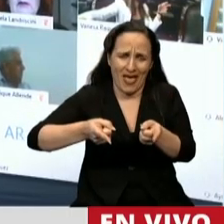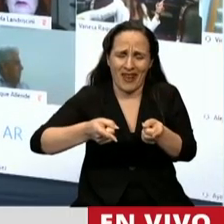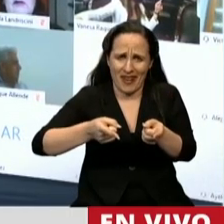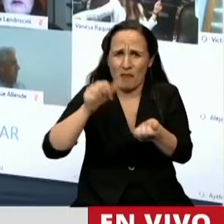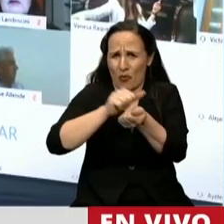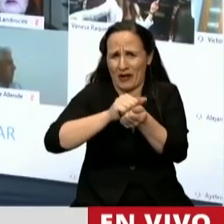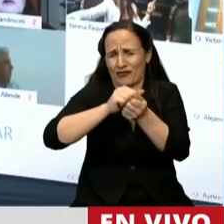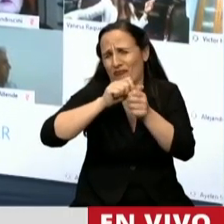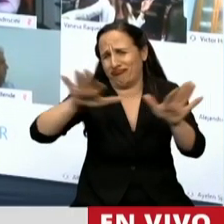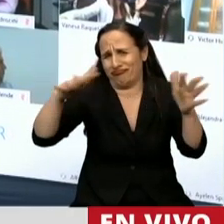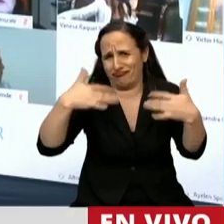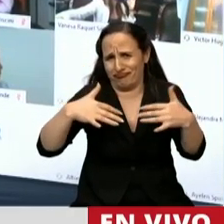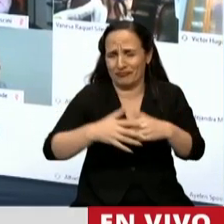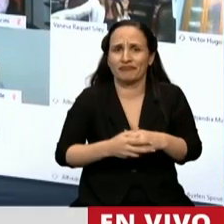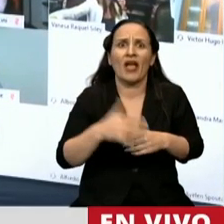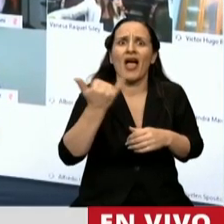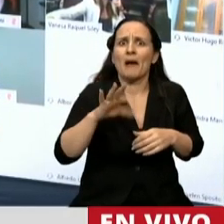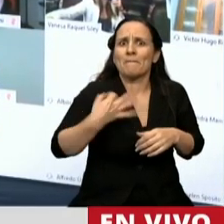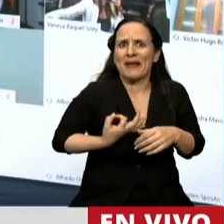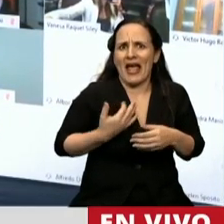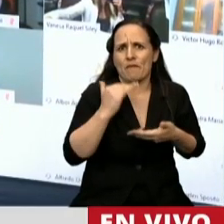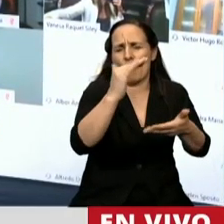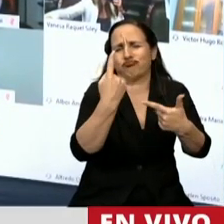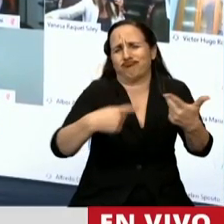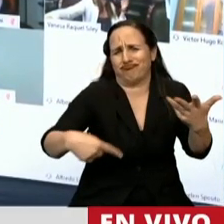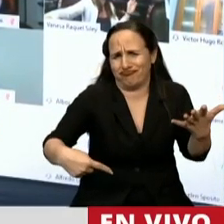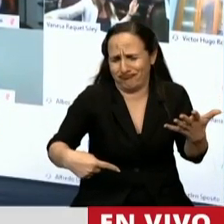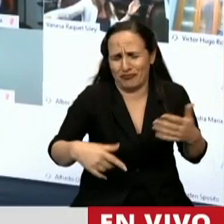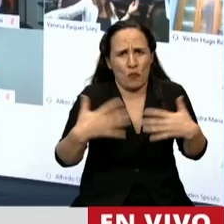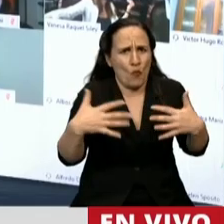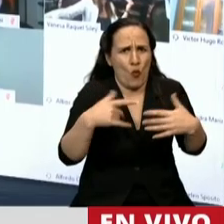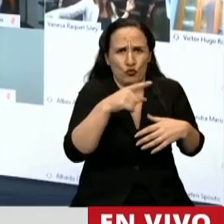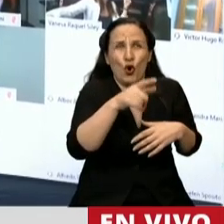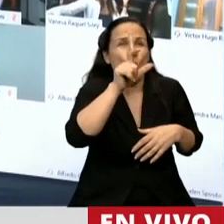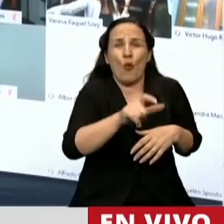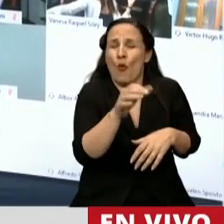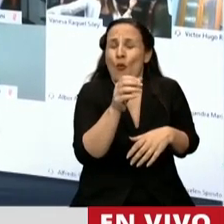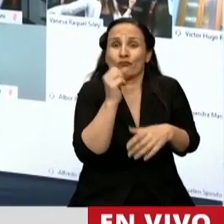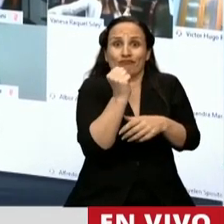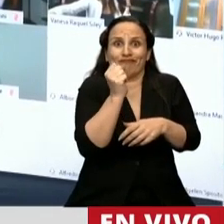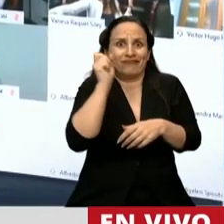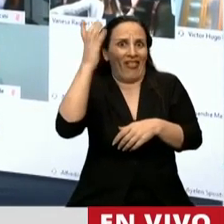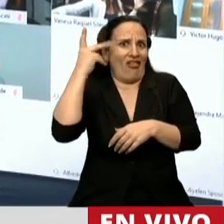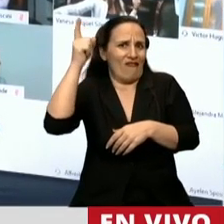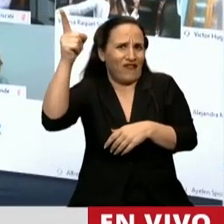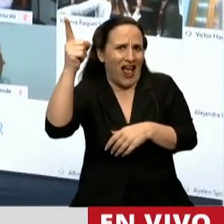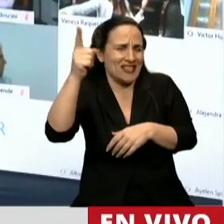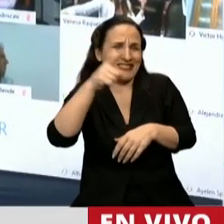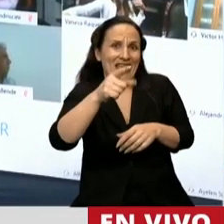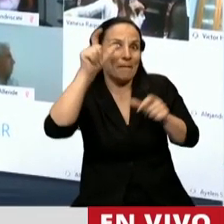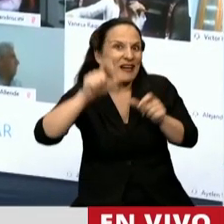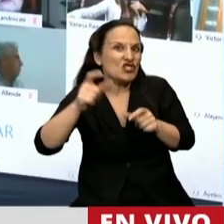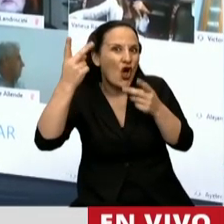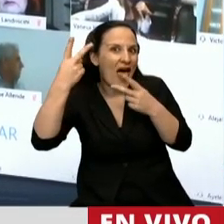Recibió distinciones como la orden oficial de la Legión de Honor, la honra más importante que el gobierno francés le concede a un